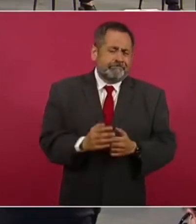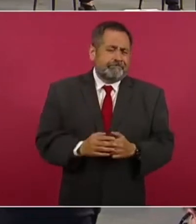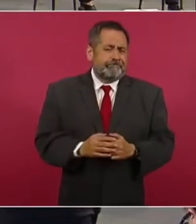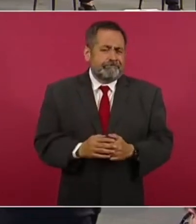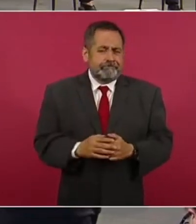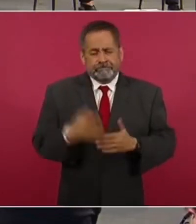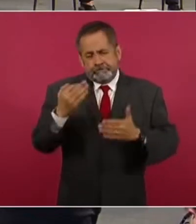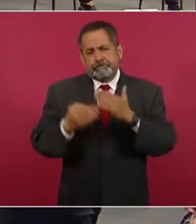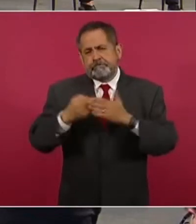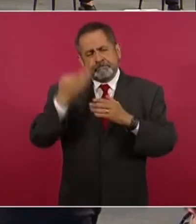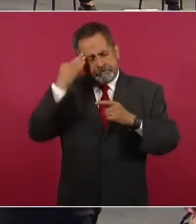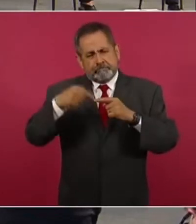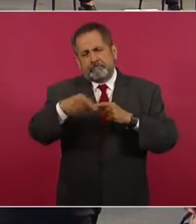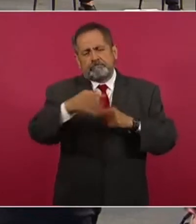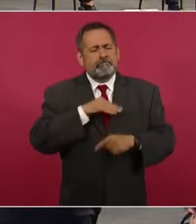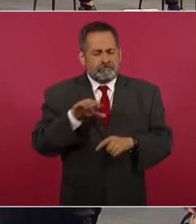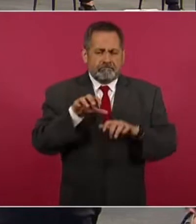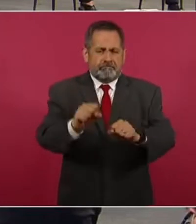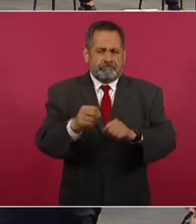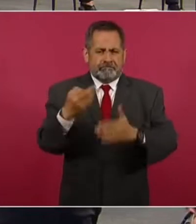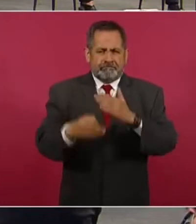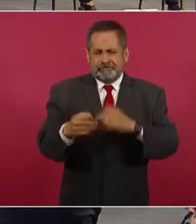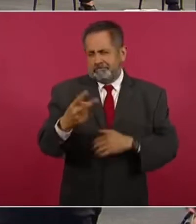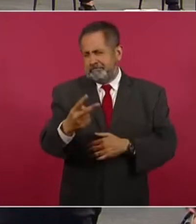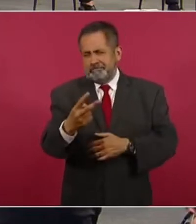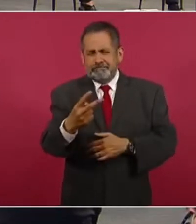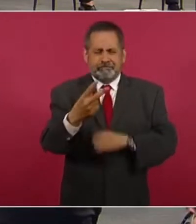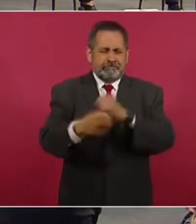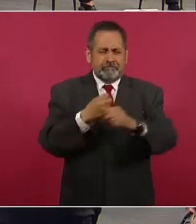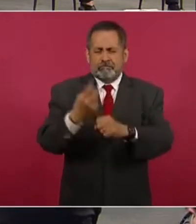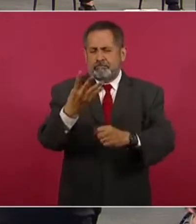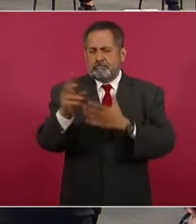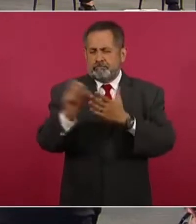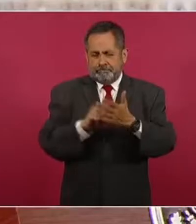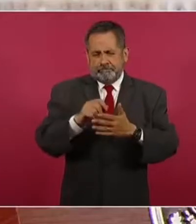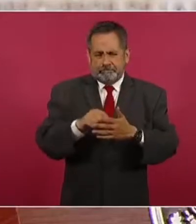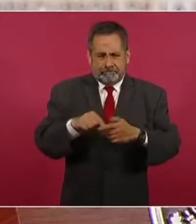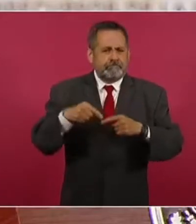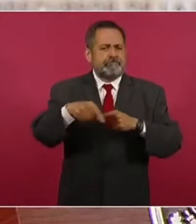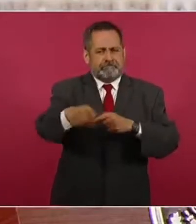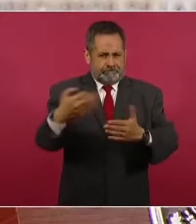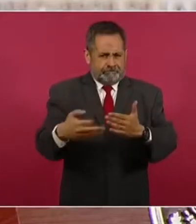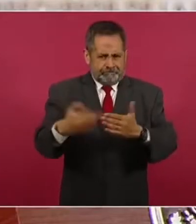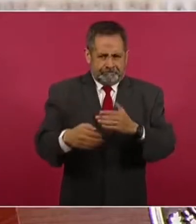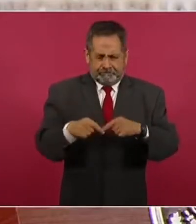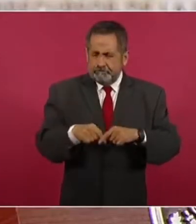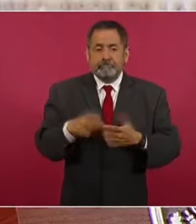falta tiempo, dos años, cuatro meses, y estamos trabajando